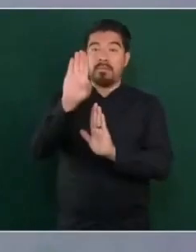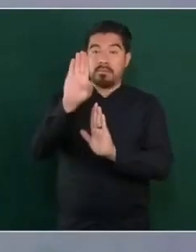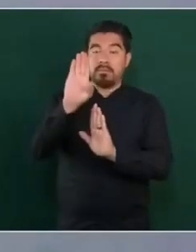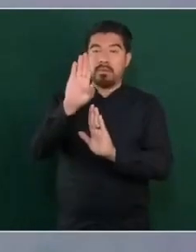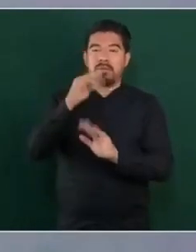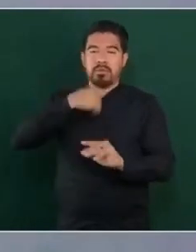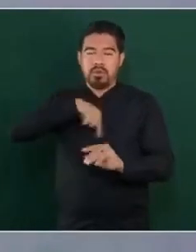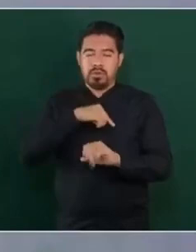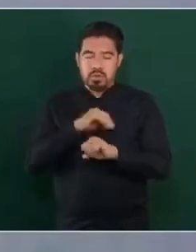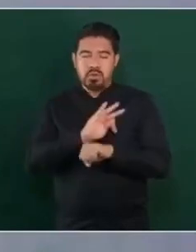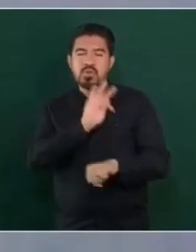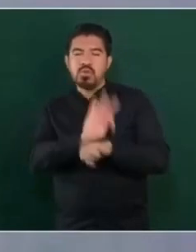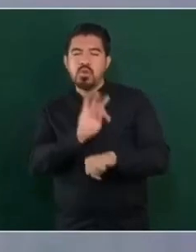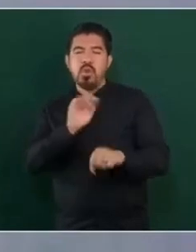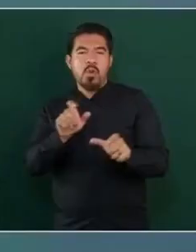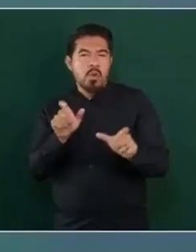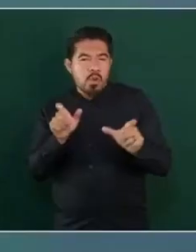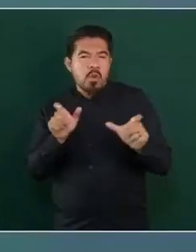más nos ha ayudado